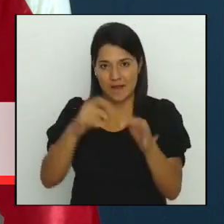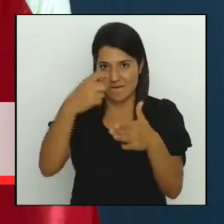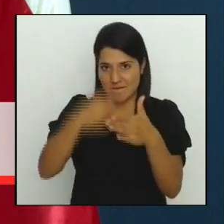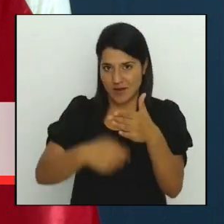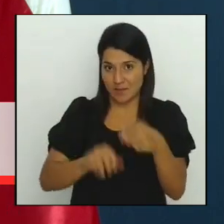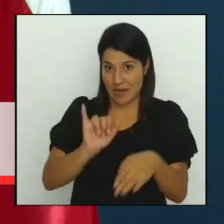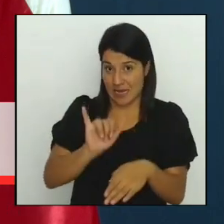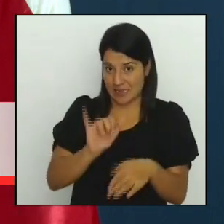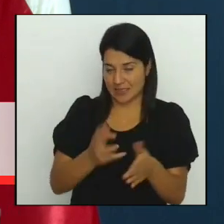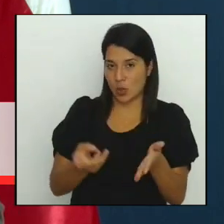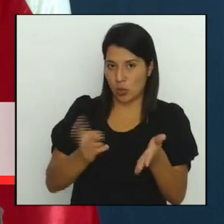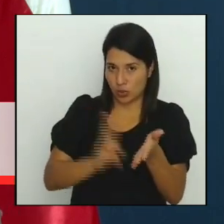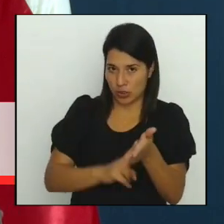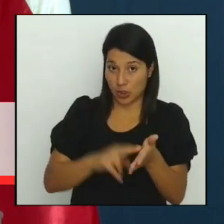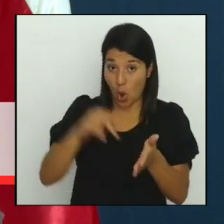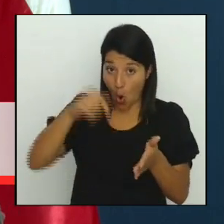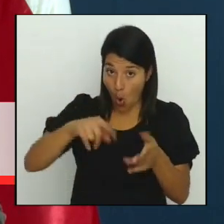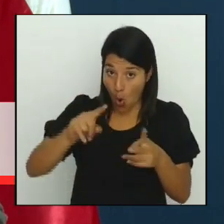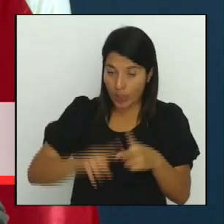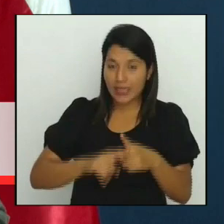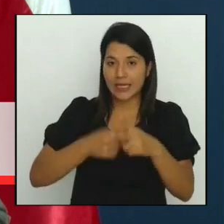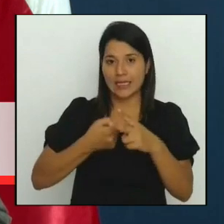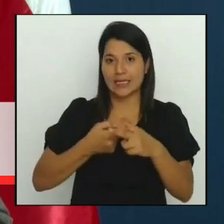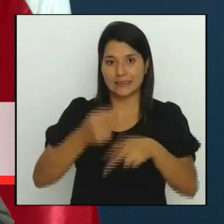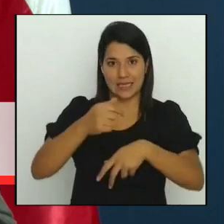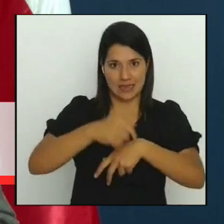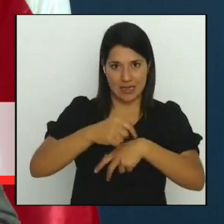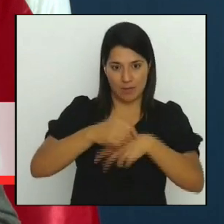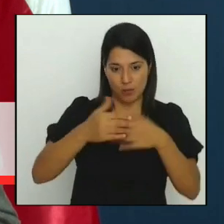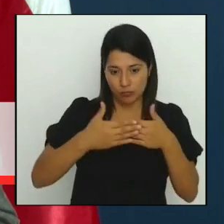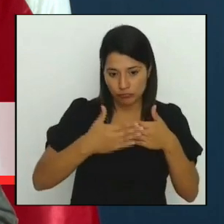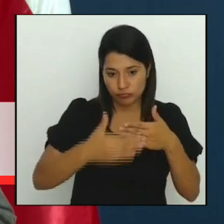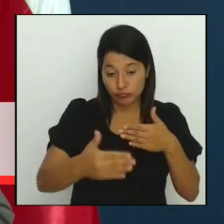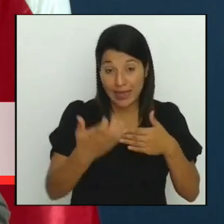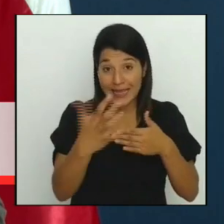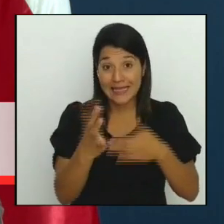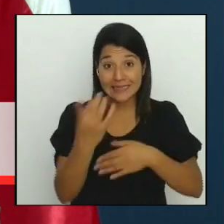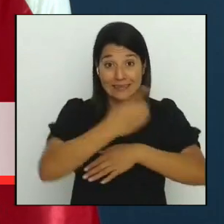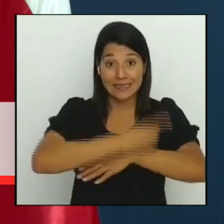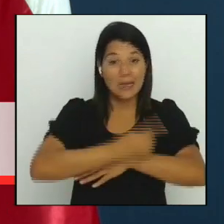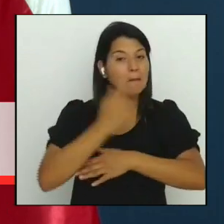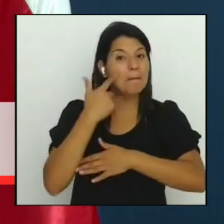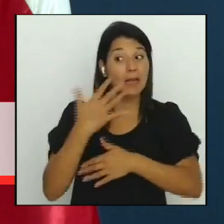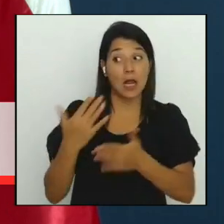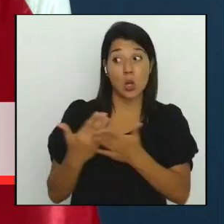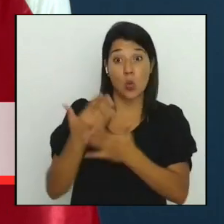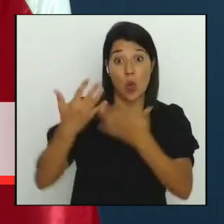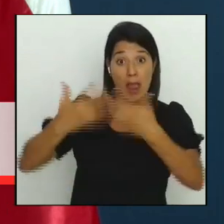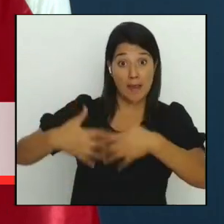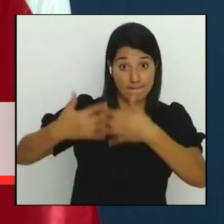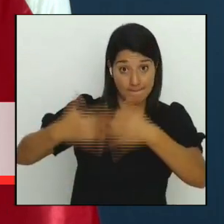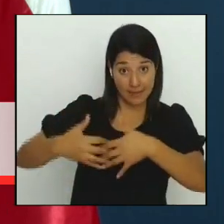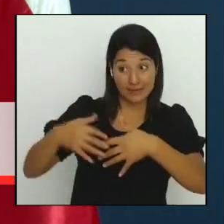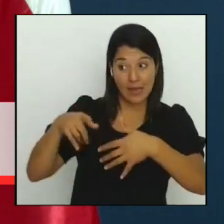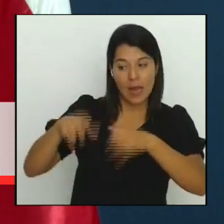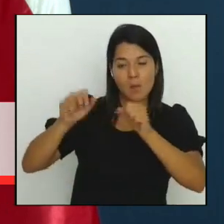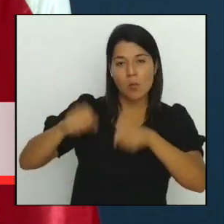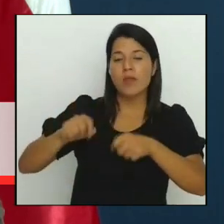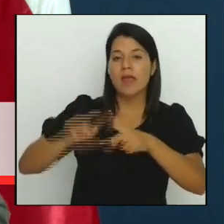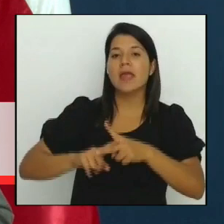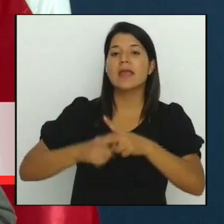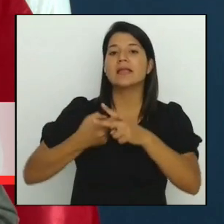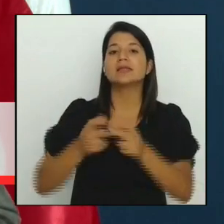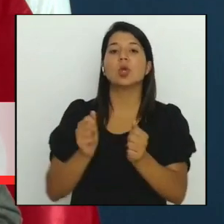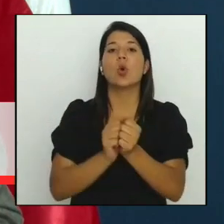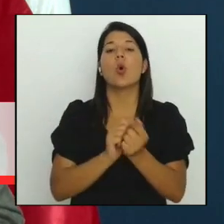inicia el plazo de 15 días hábiles para que la empresa que ha sido adjudicada pueda iniciar la modernización de las aduanas